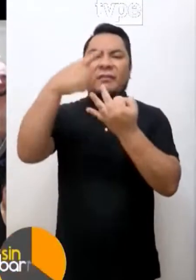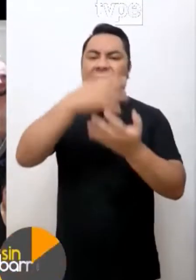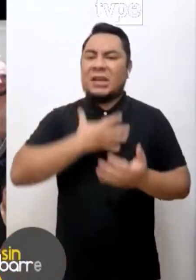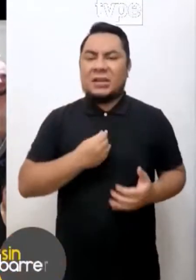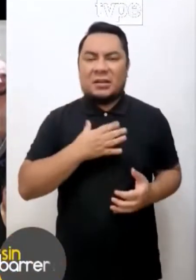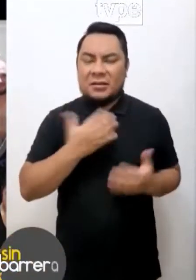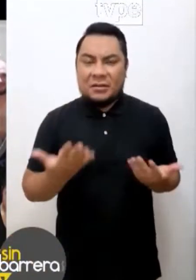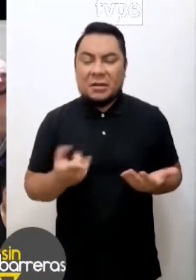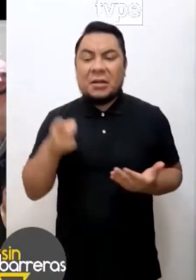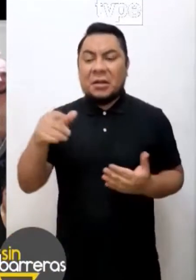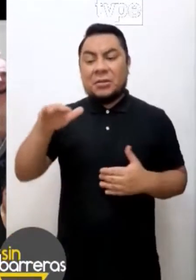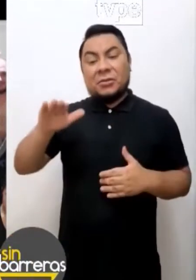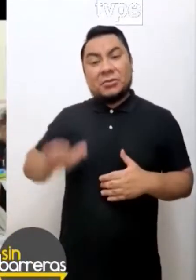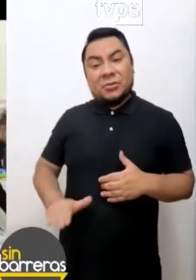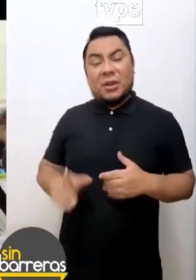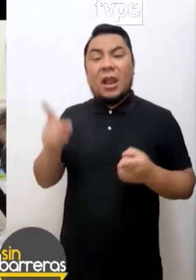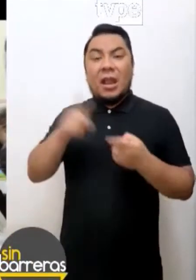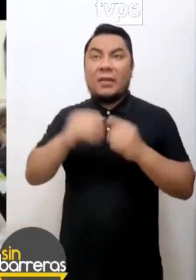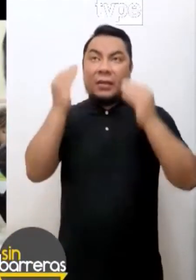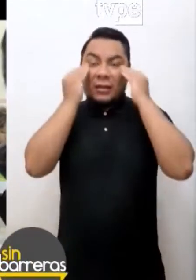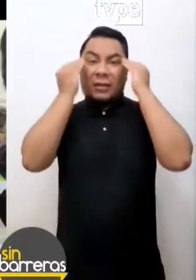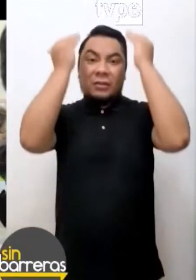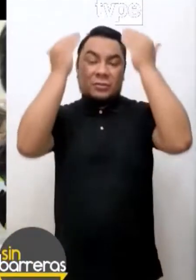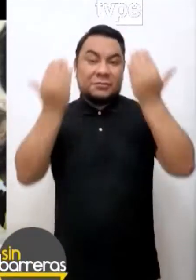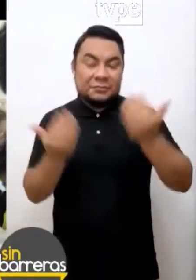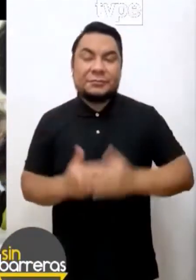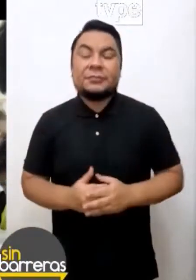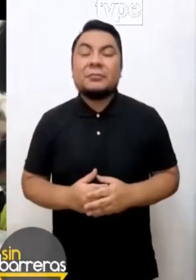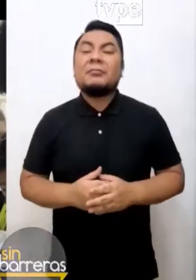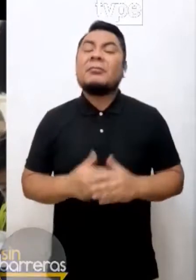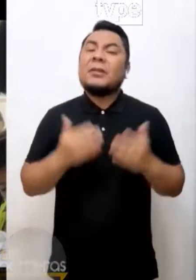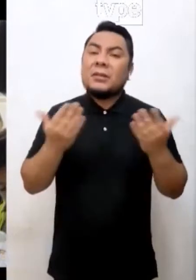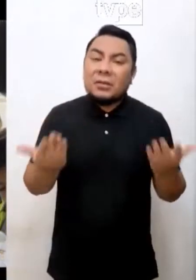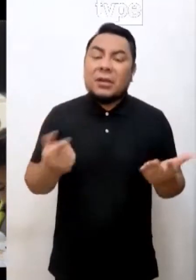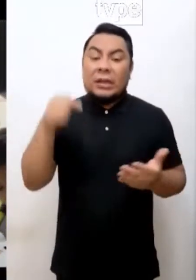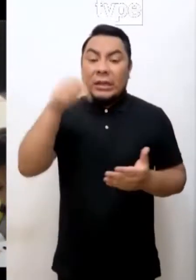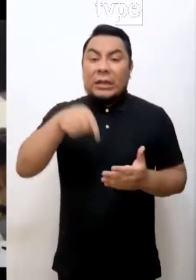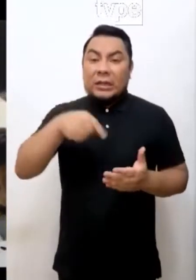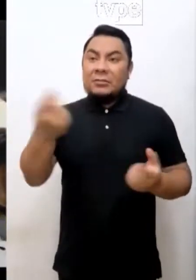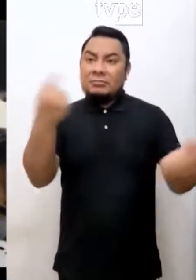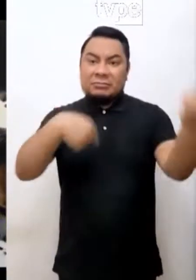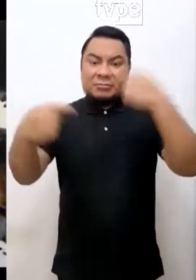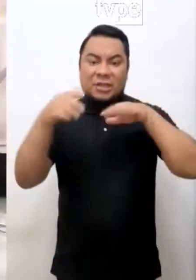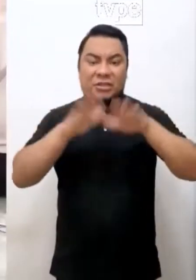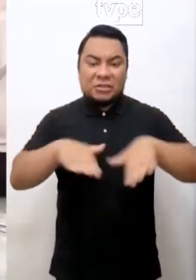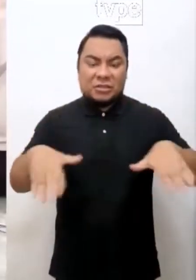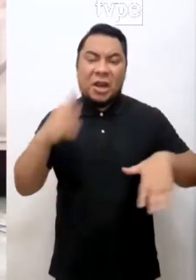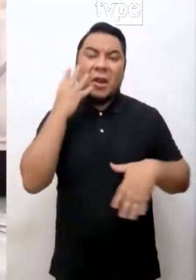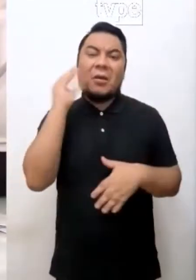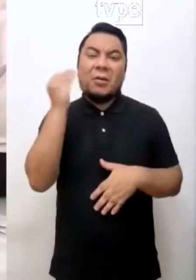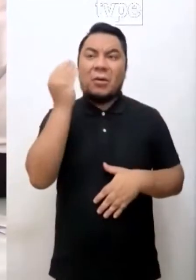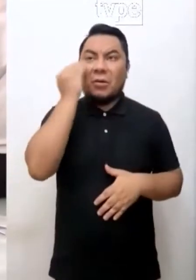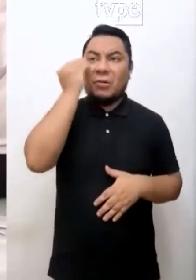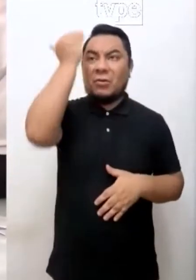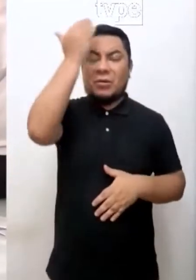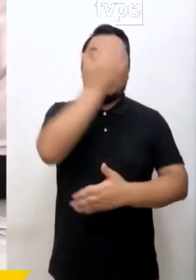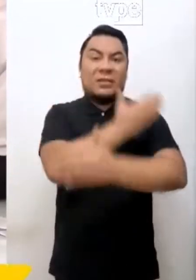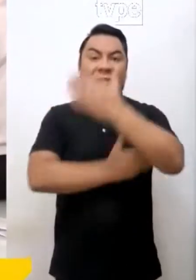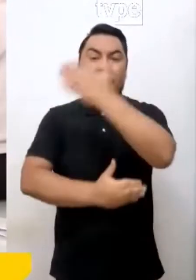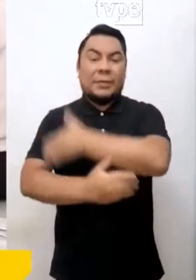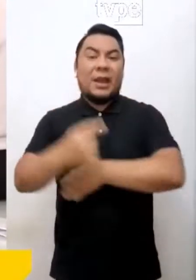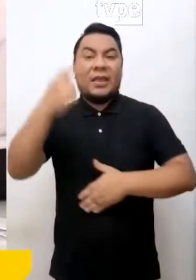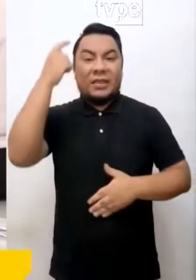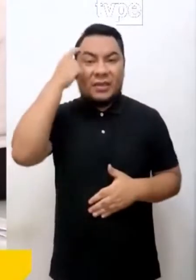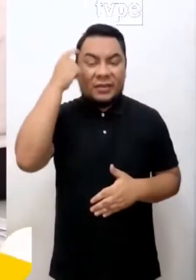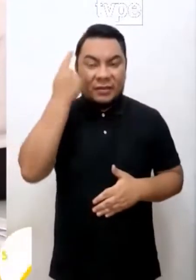edades, desde la niñez hasta la adultez. Entonces, acá vemos niños, adolescentes y adultos con